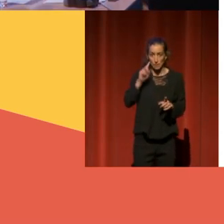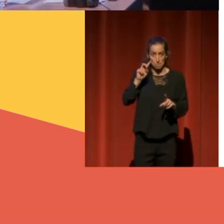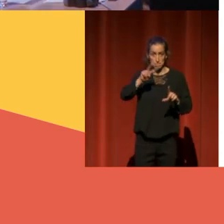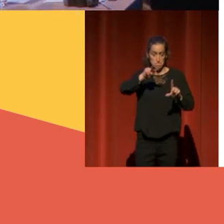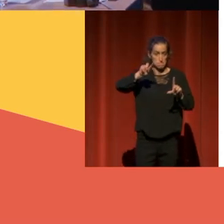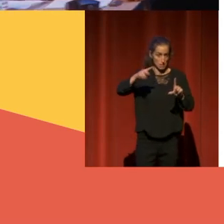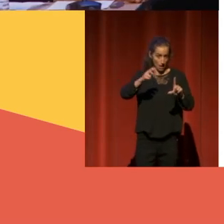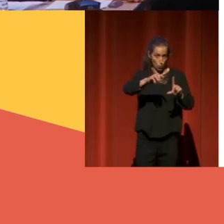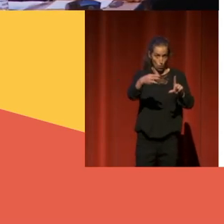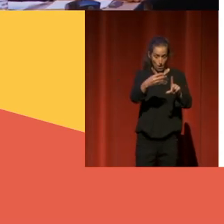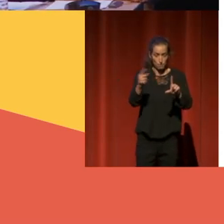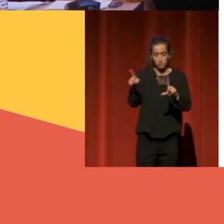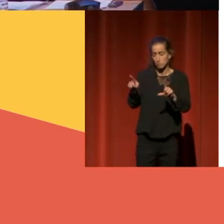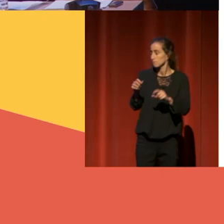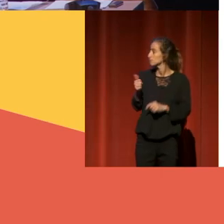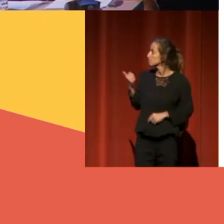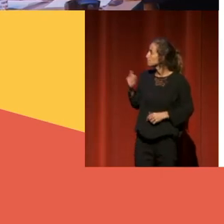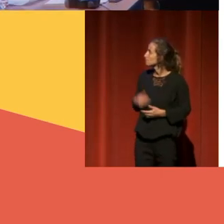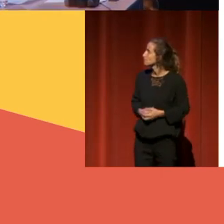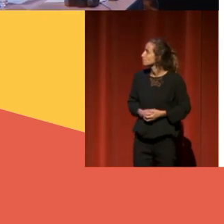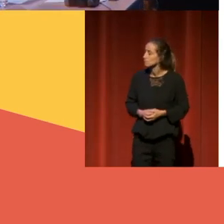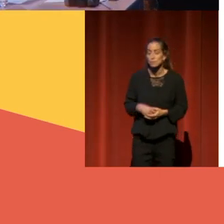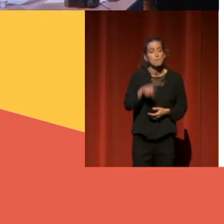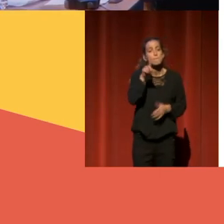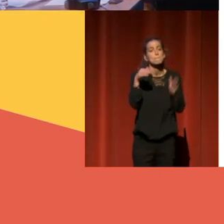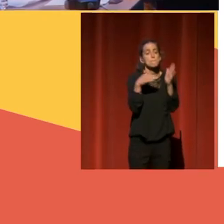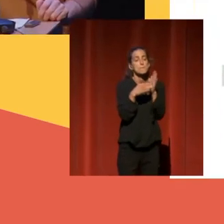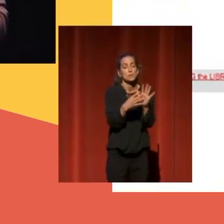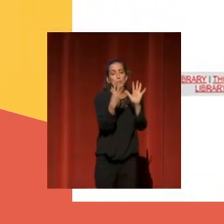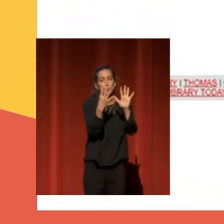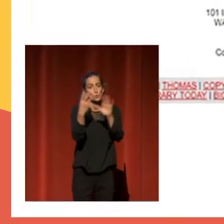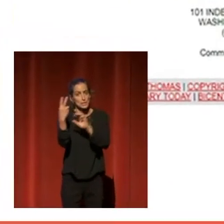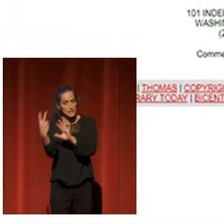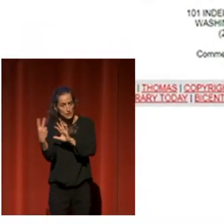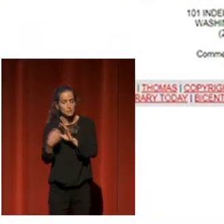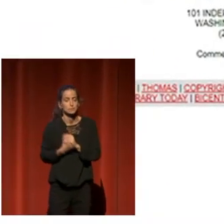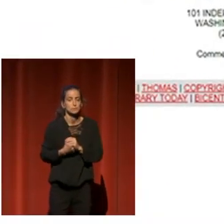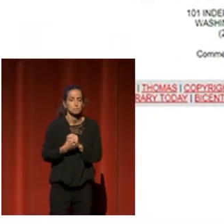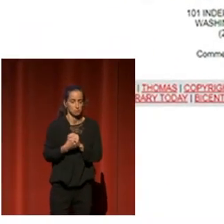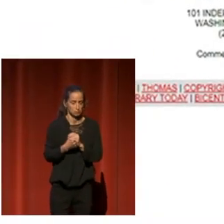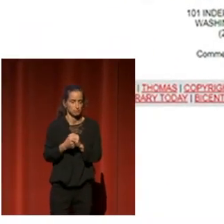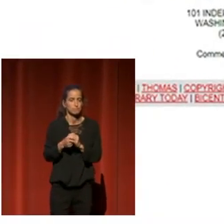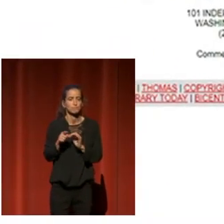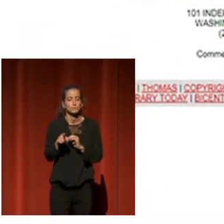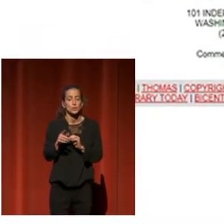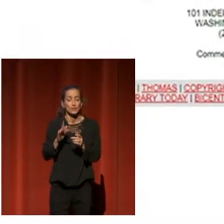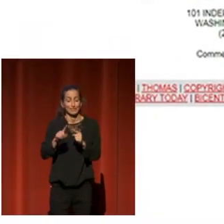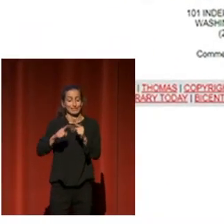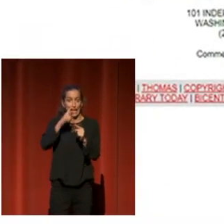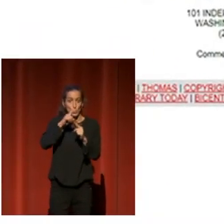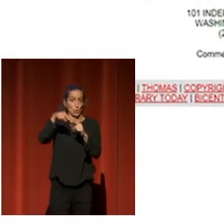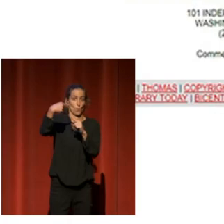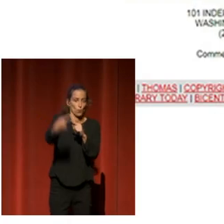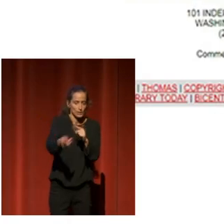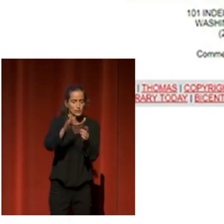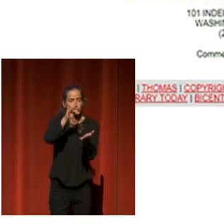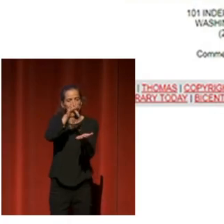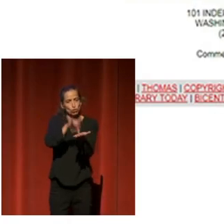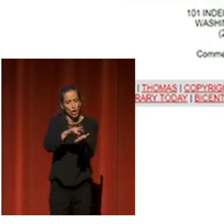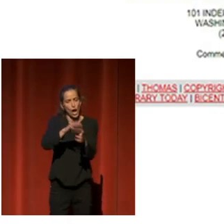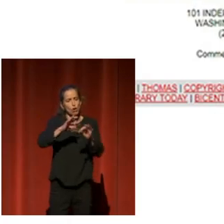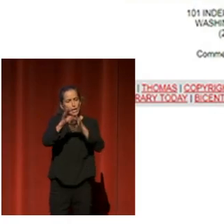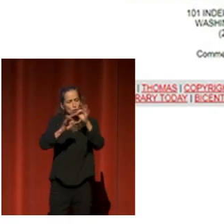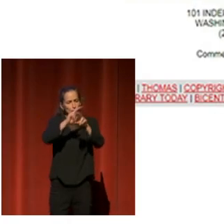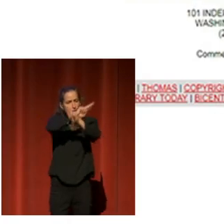la Library of Congress, que es de 1997. Un año más tarde, en 1998, la Organización Internacional